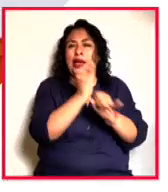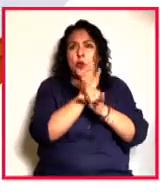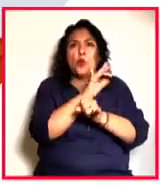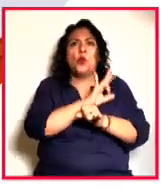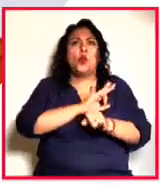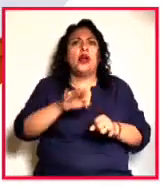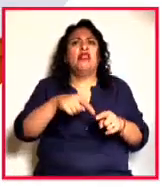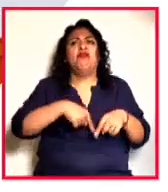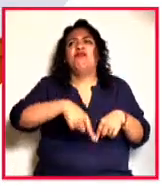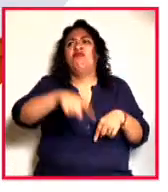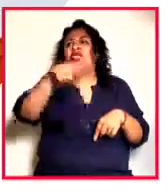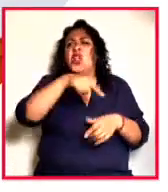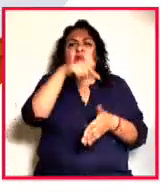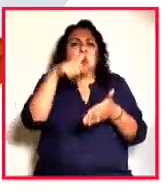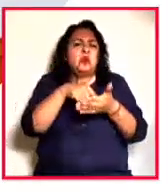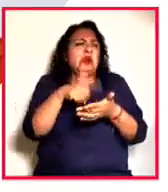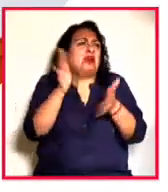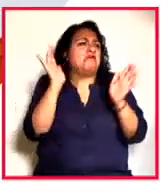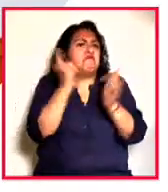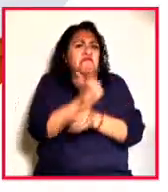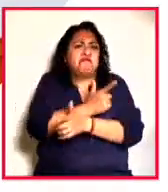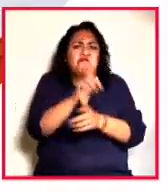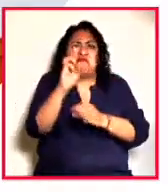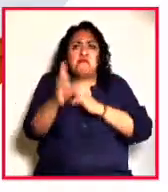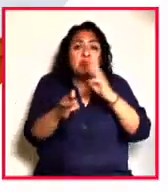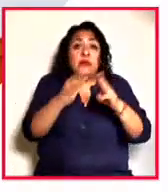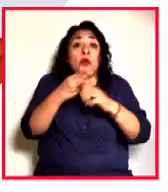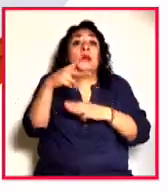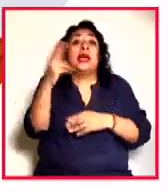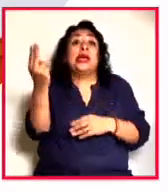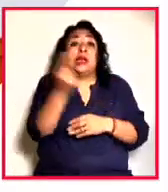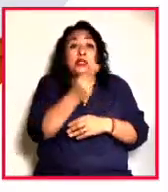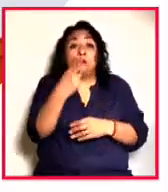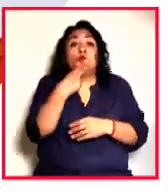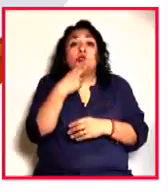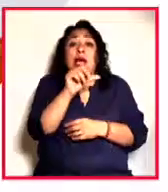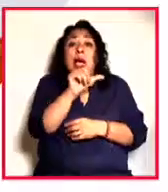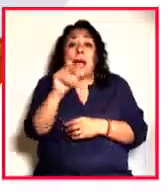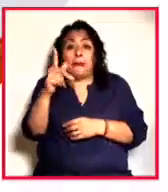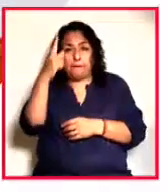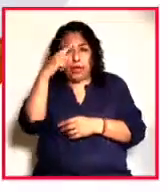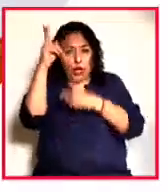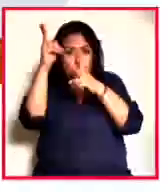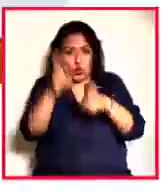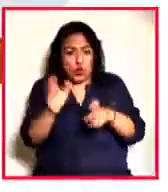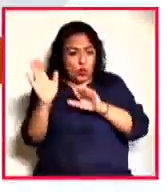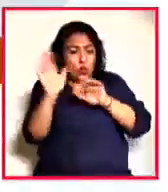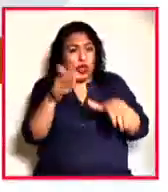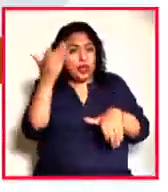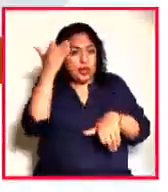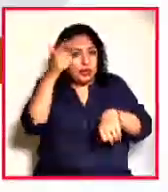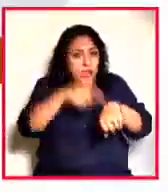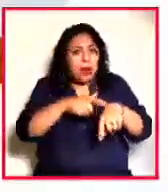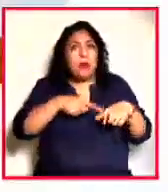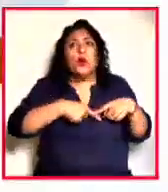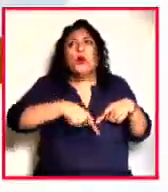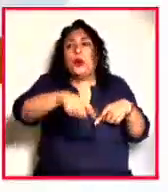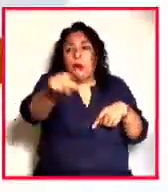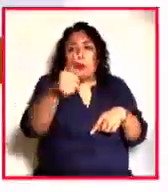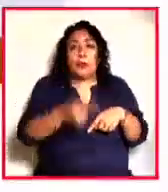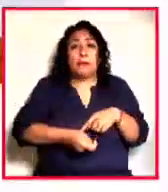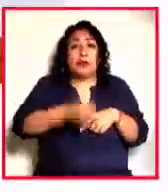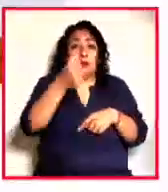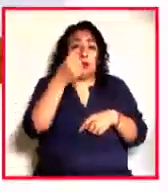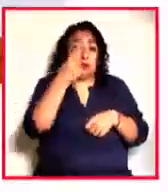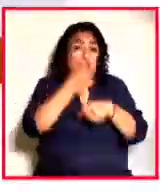recorrer en cualquier parte del mundo, pero es necesario usar una aplicación para poder registrar tu tiempo y distancia. Los primeros tres